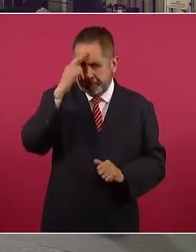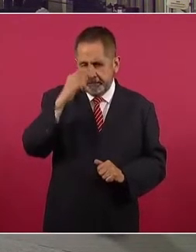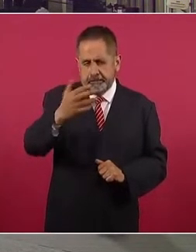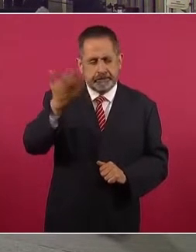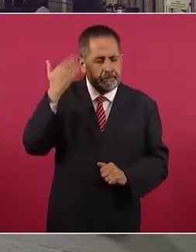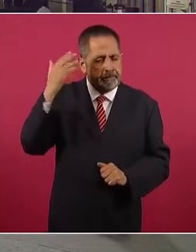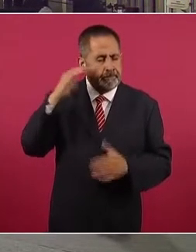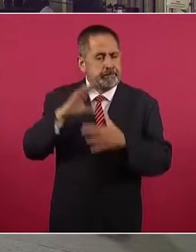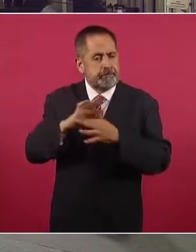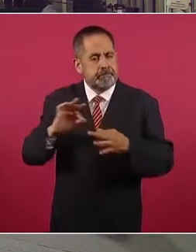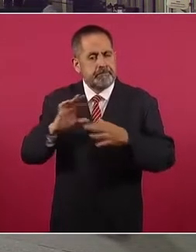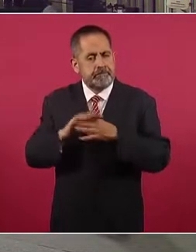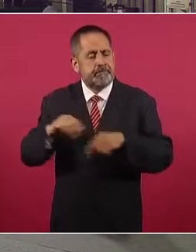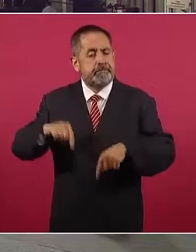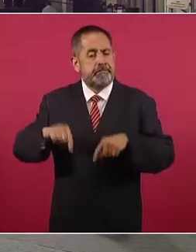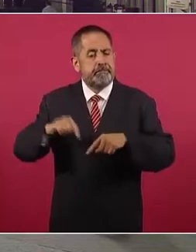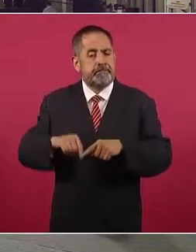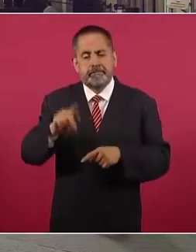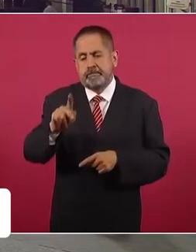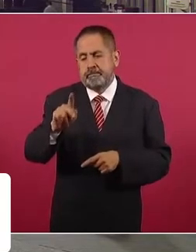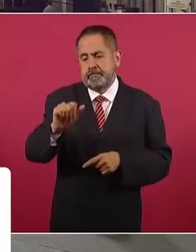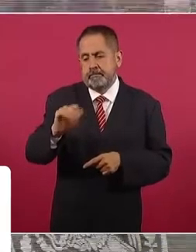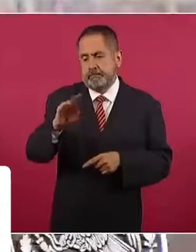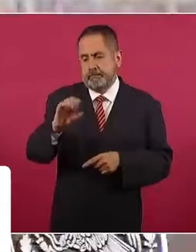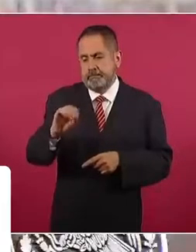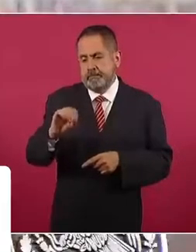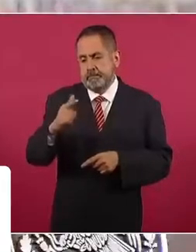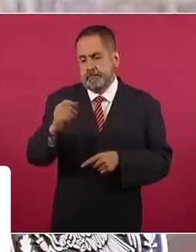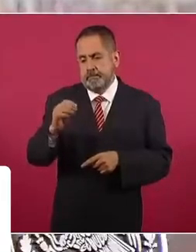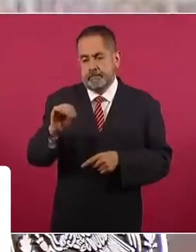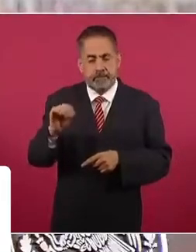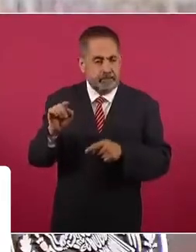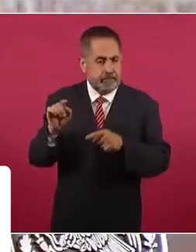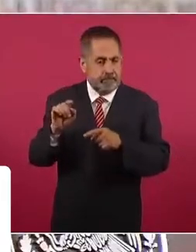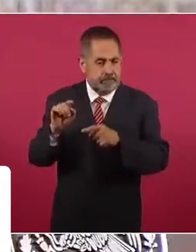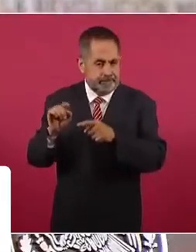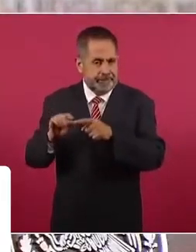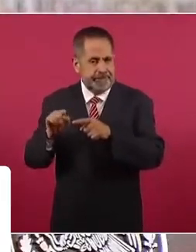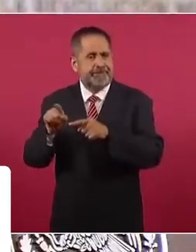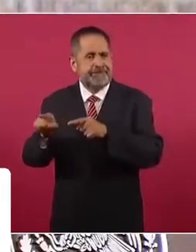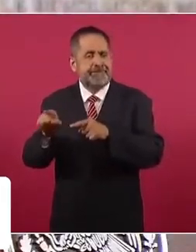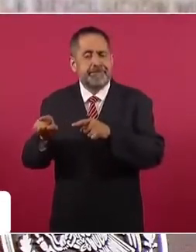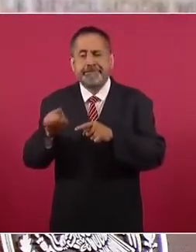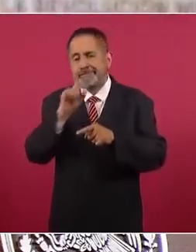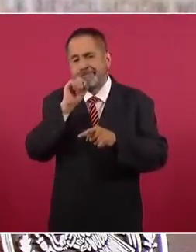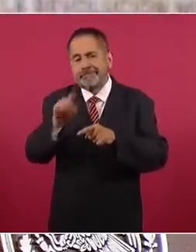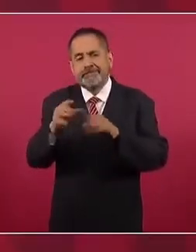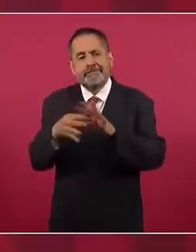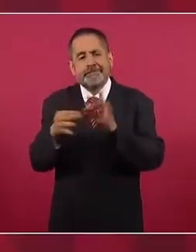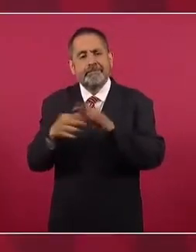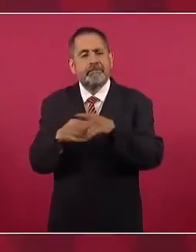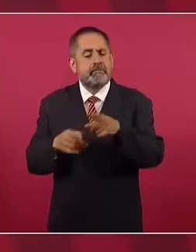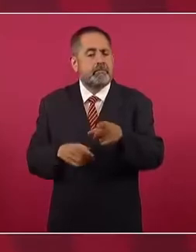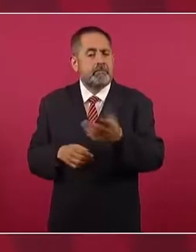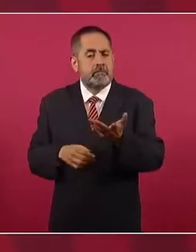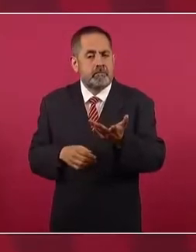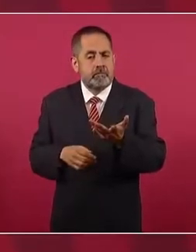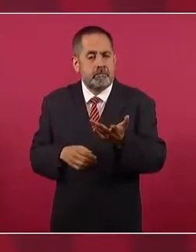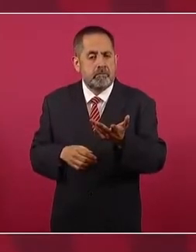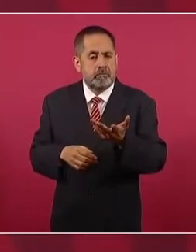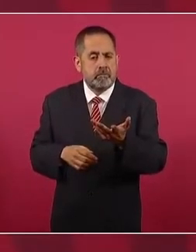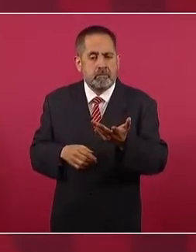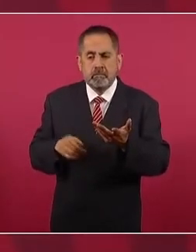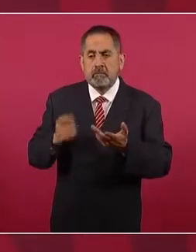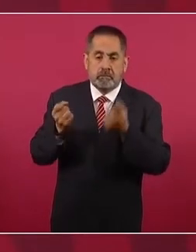aquí Pablo Gómez y las que puede dar a